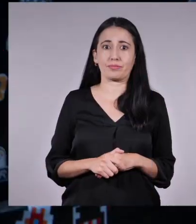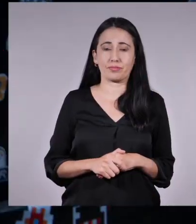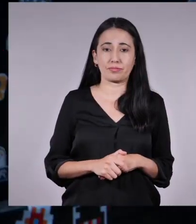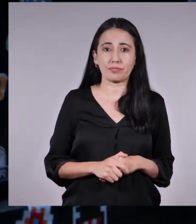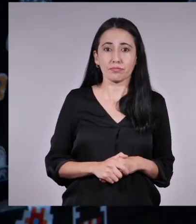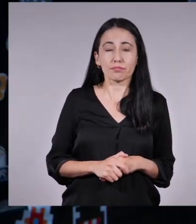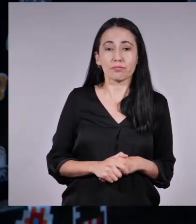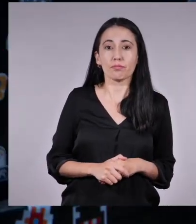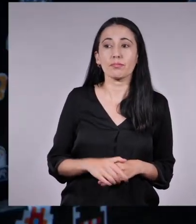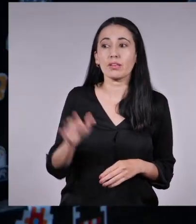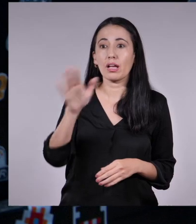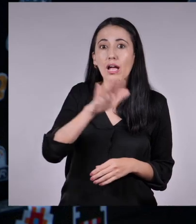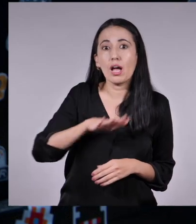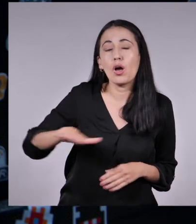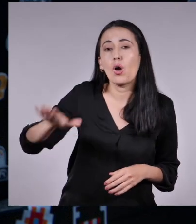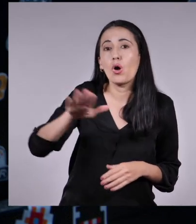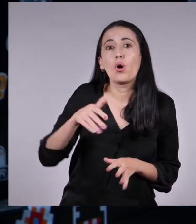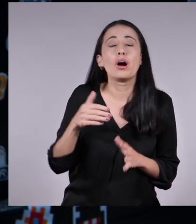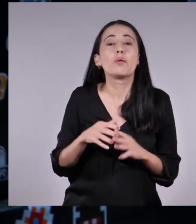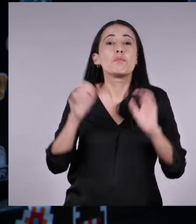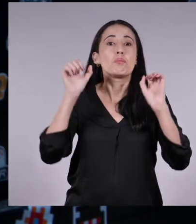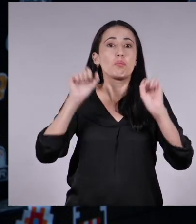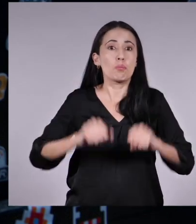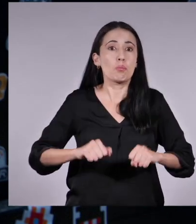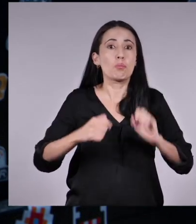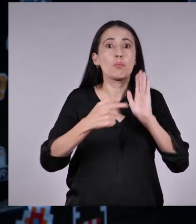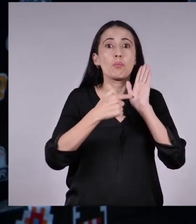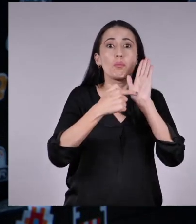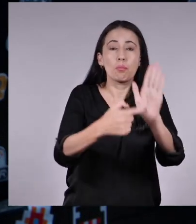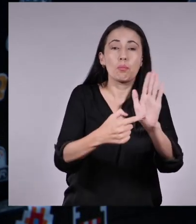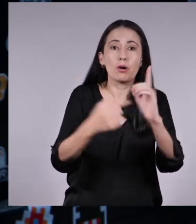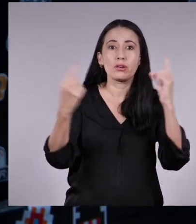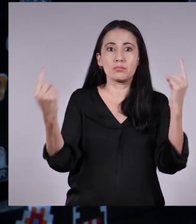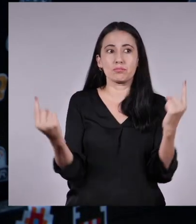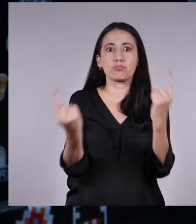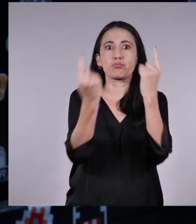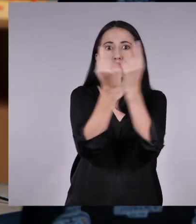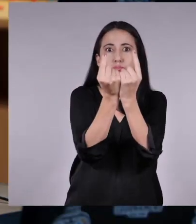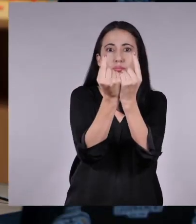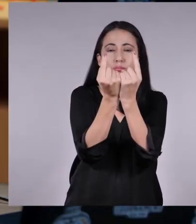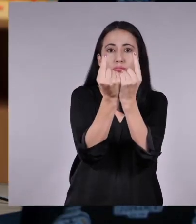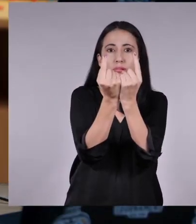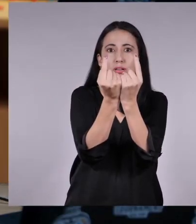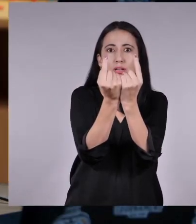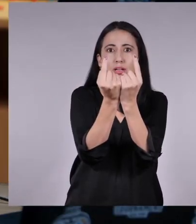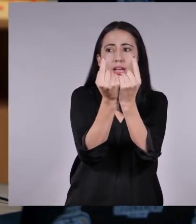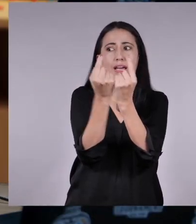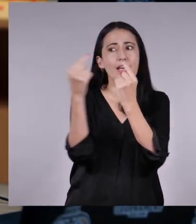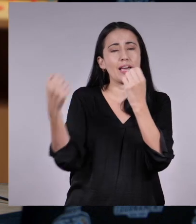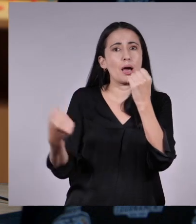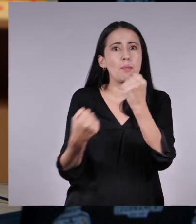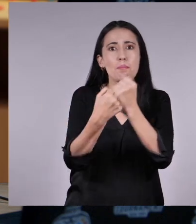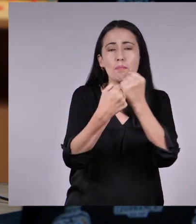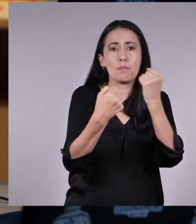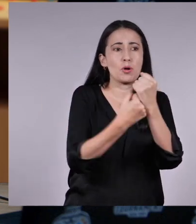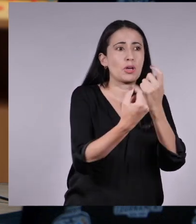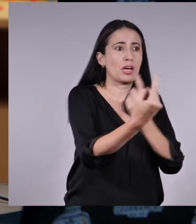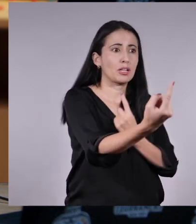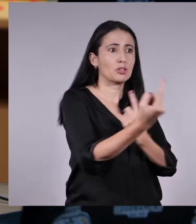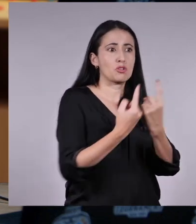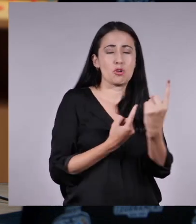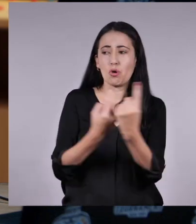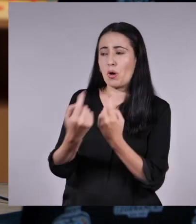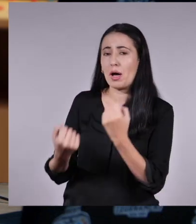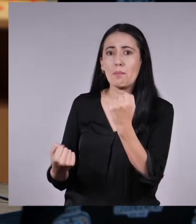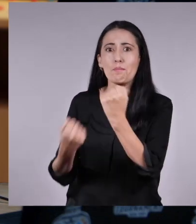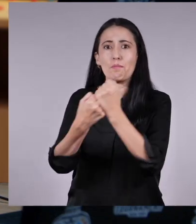Ellos entendieron que cualquier cosa se hace mejor en comunidad. Ellos se están apoyando mutuamente para